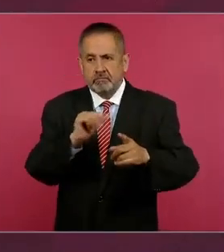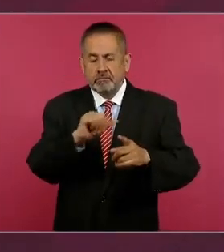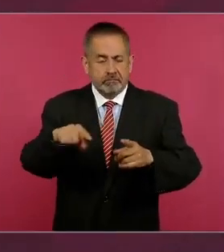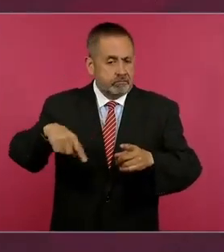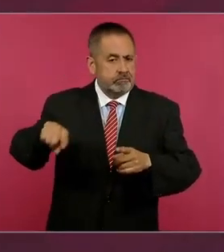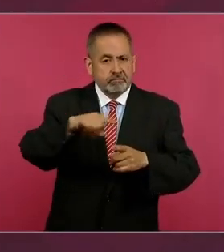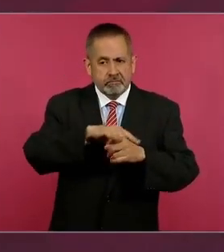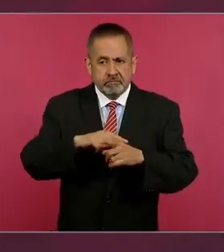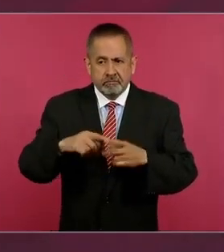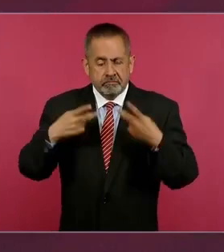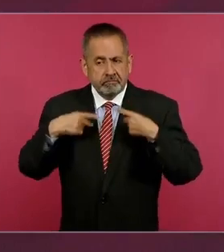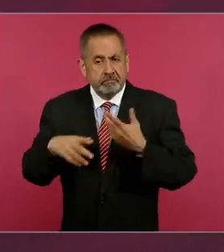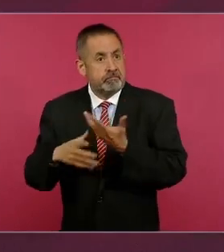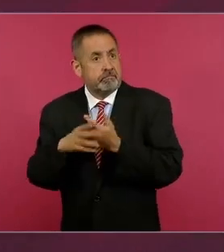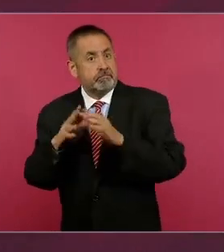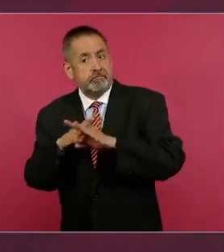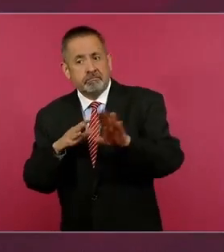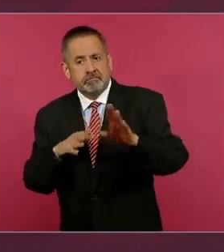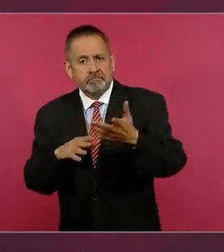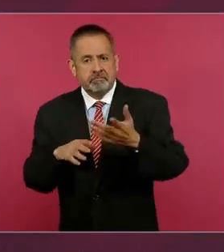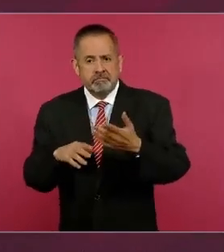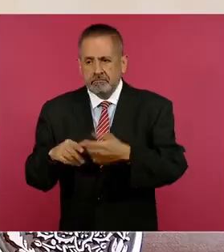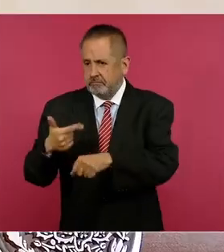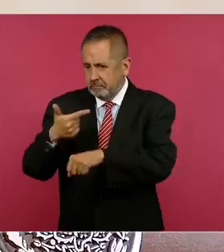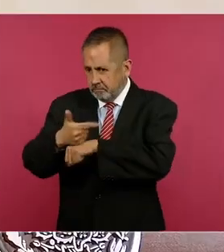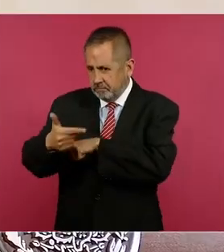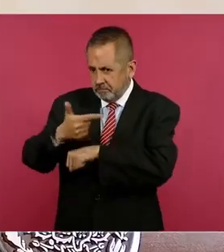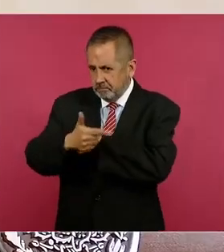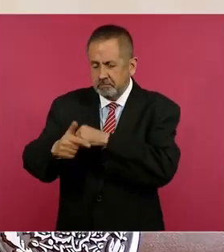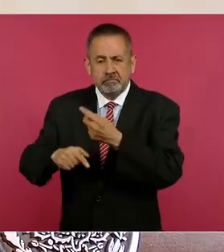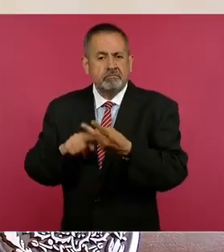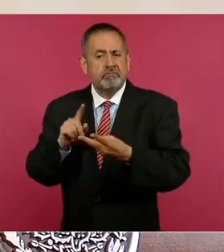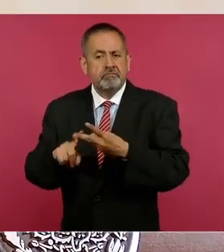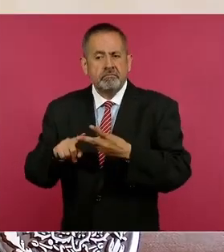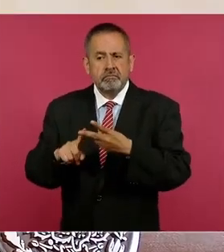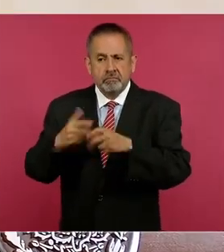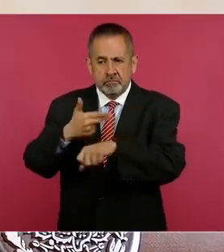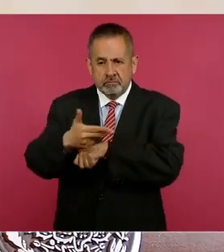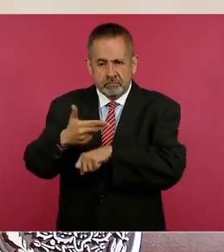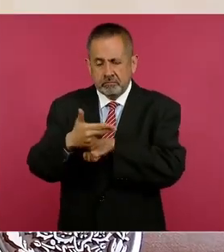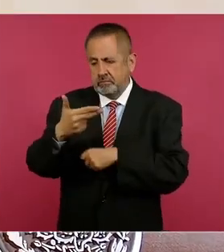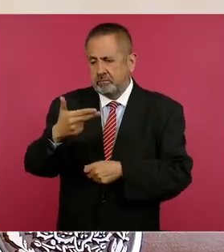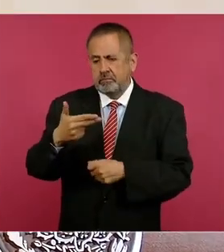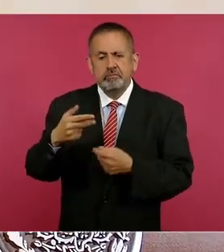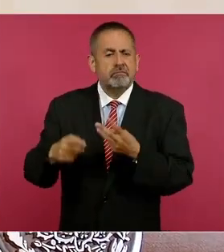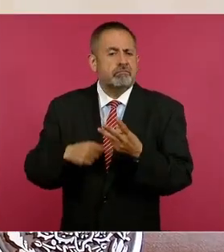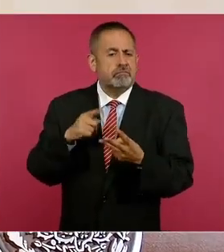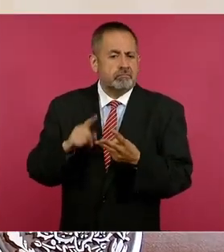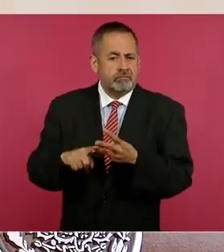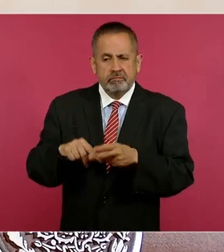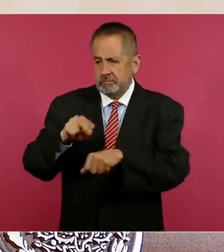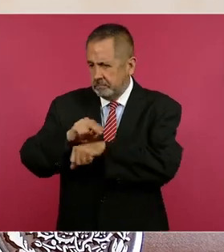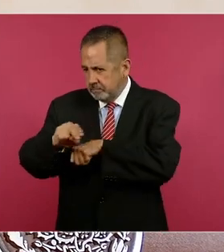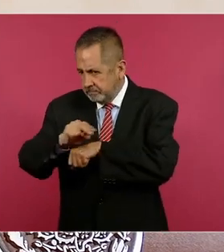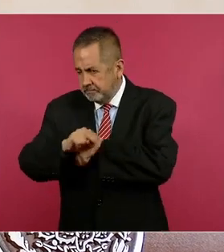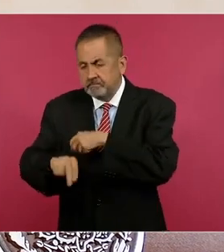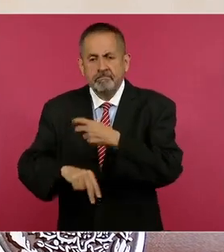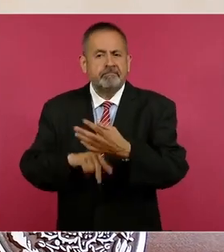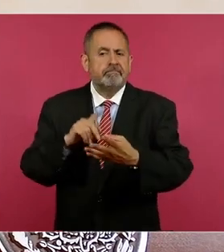de Guatemala, de Honduras, de Nicaragua,